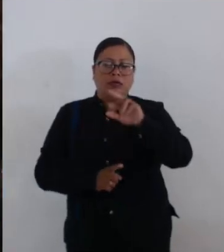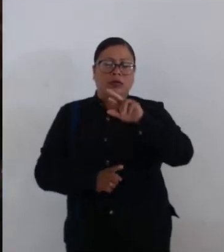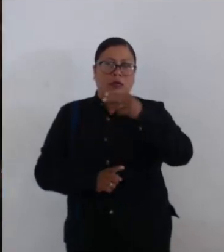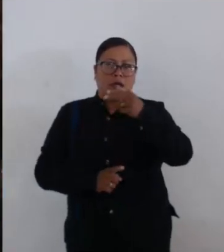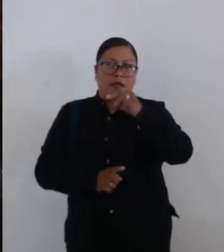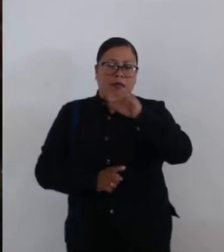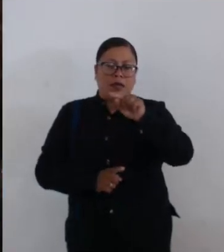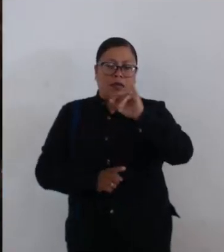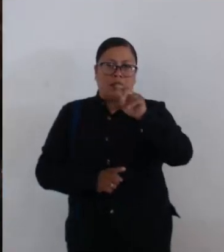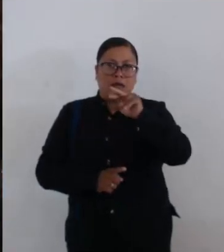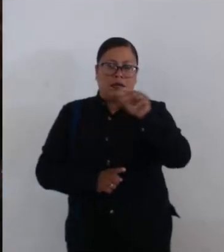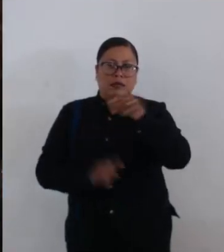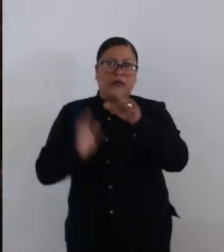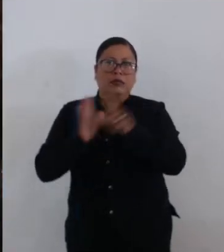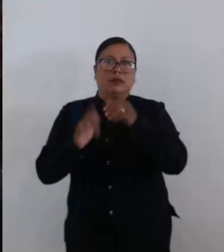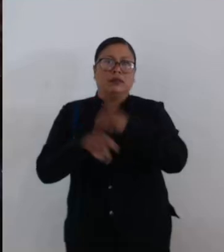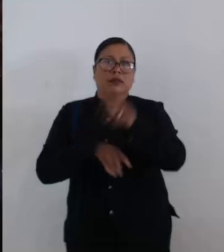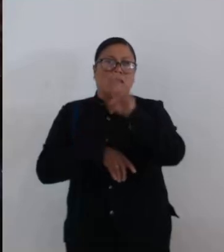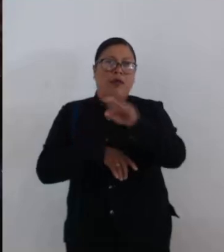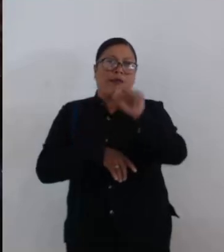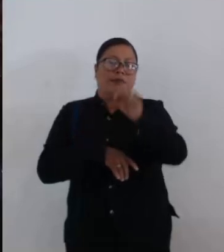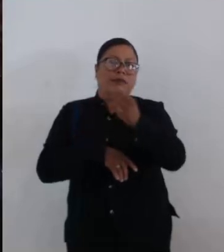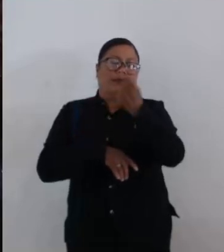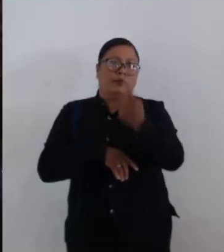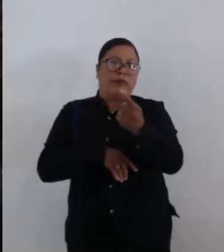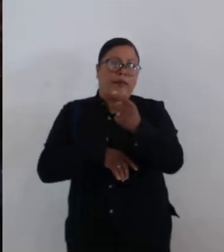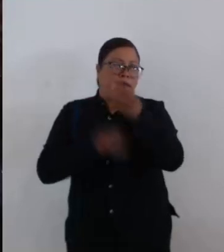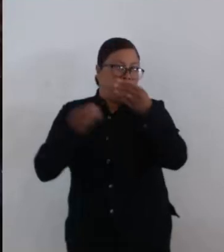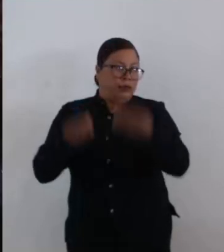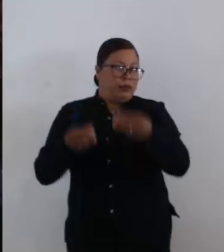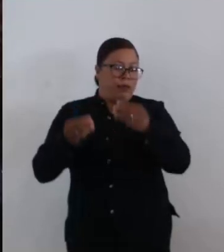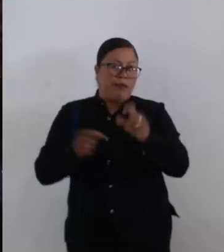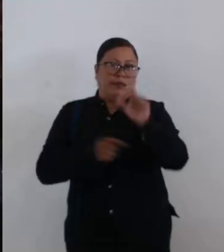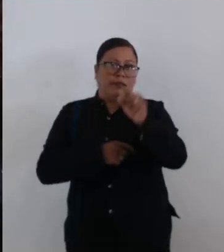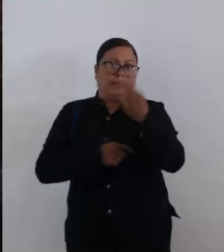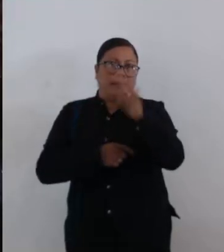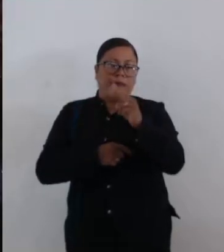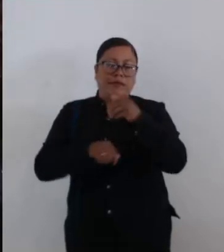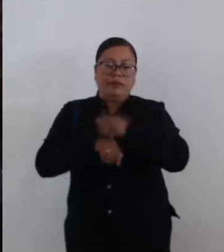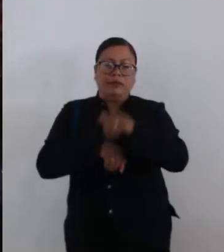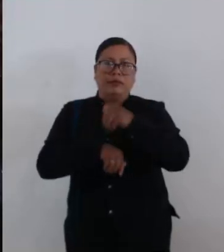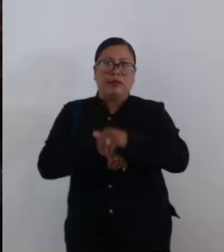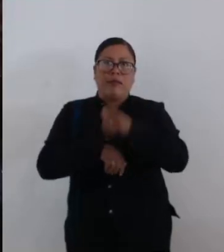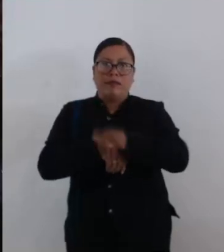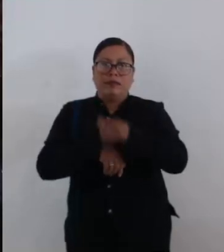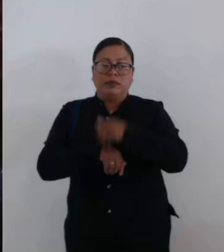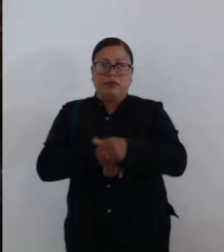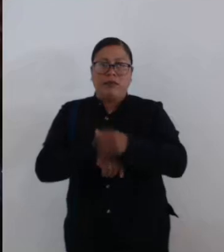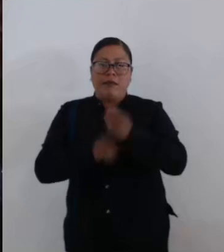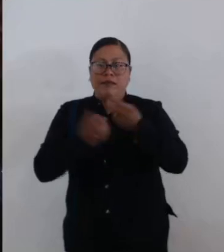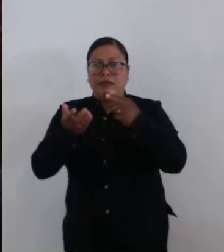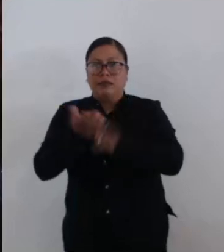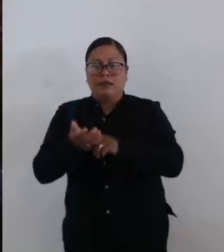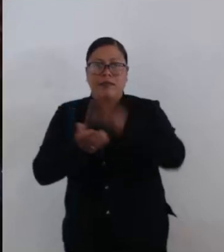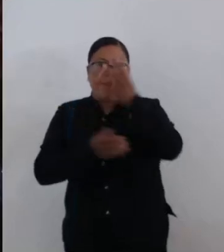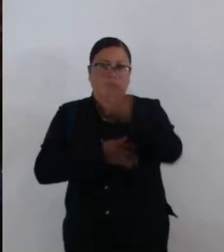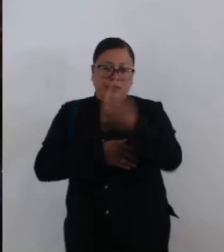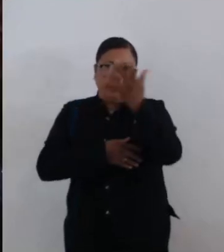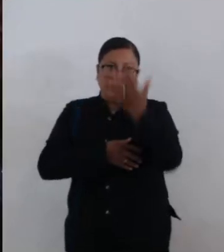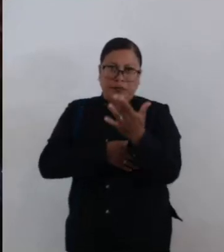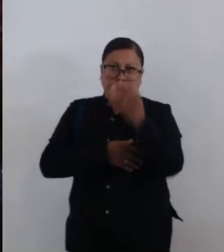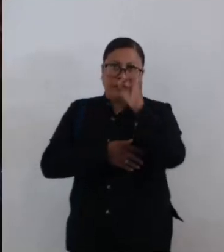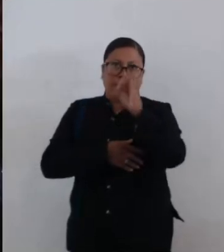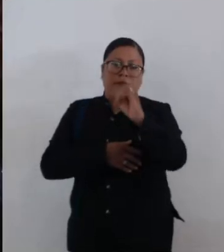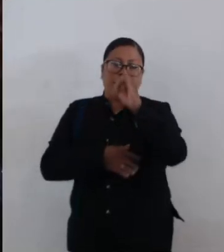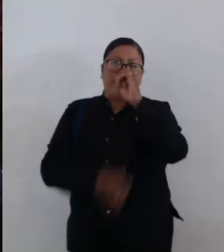Martínez, respecto del puesto fijo local 221 del mercado 20 de noviembre, con número objeto cuenta 1050